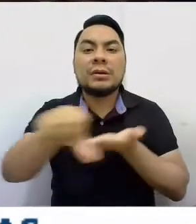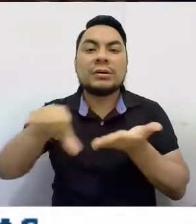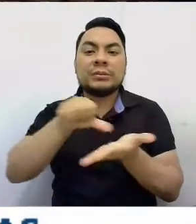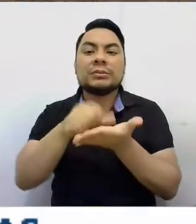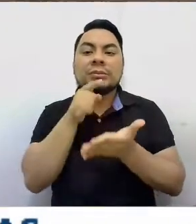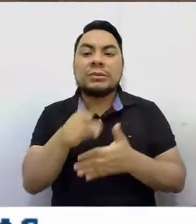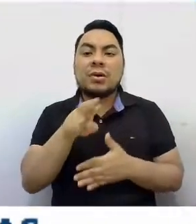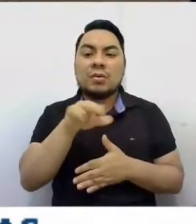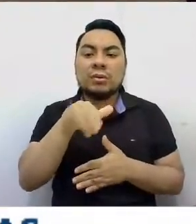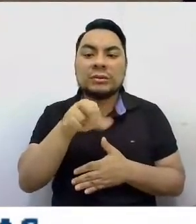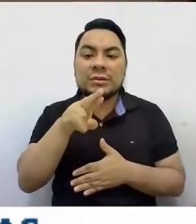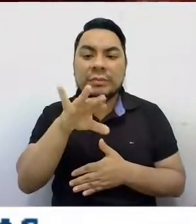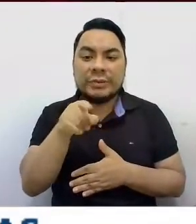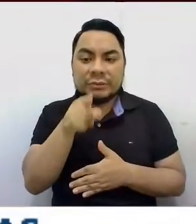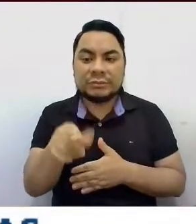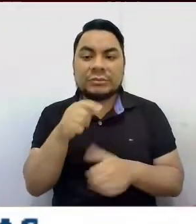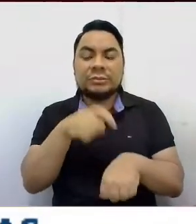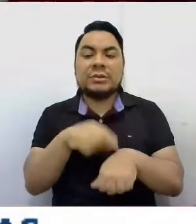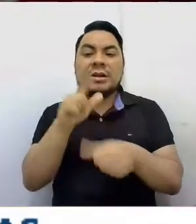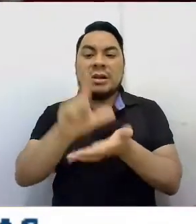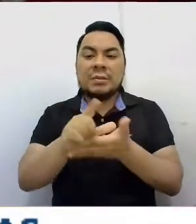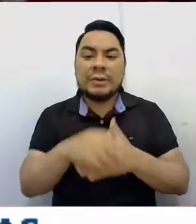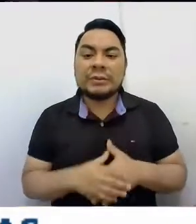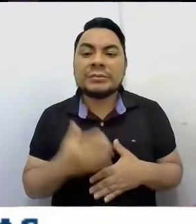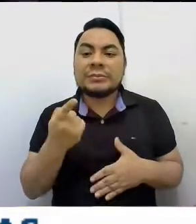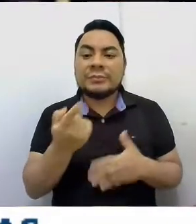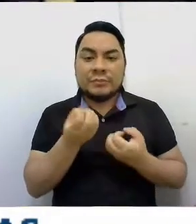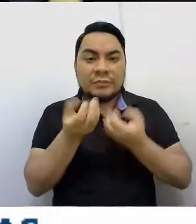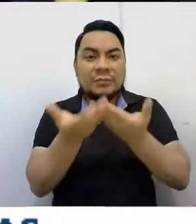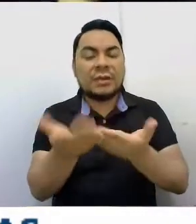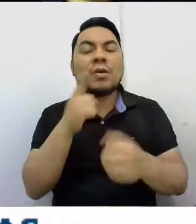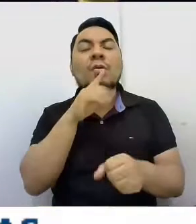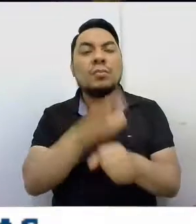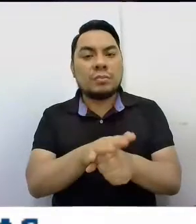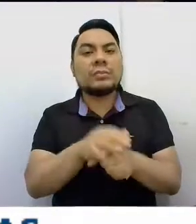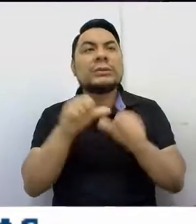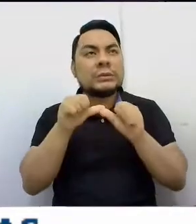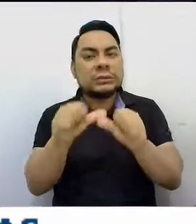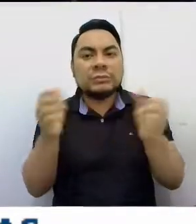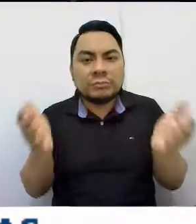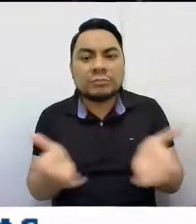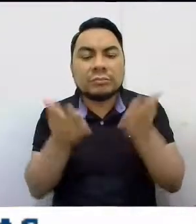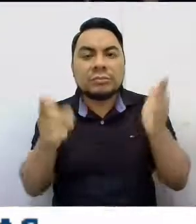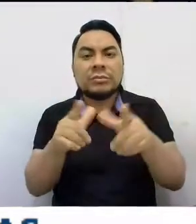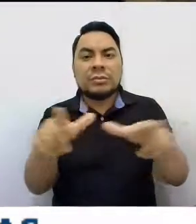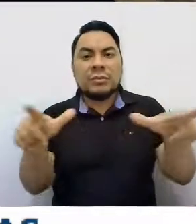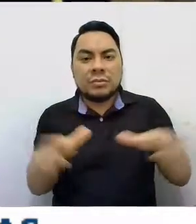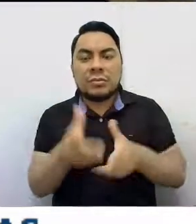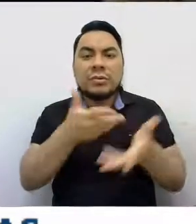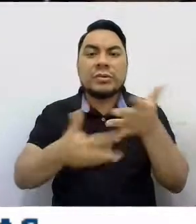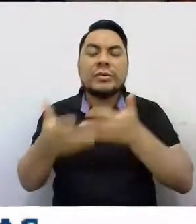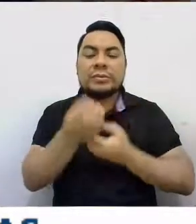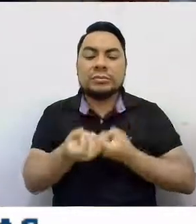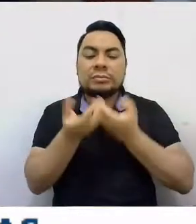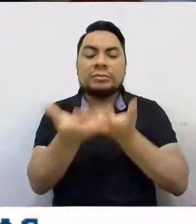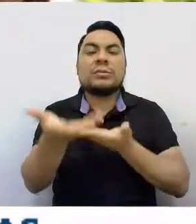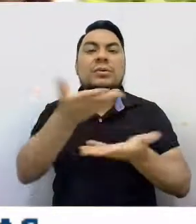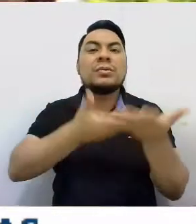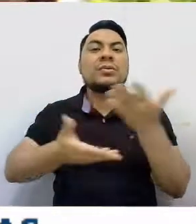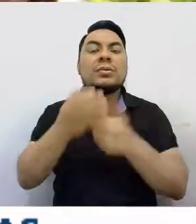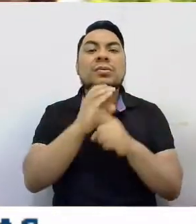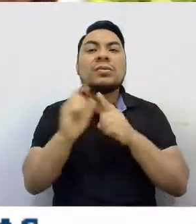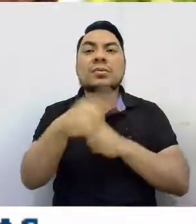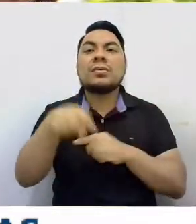Teatro Municipal de Lima. Reafirmamos nuestro compromiso en seguir propiciando espacios de expresión intercultural para la ciudadanía.